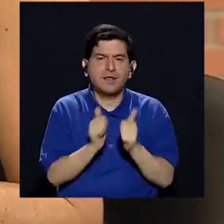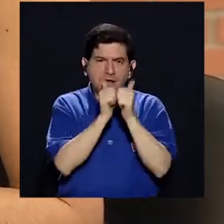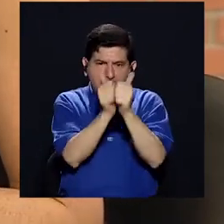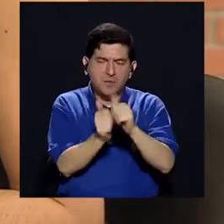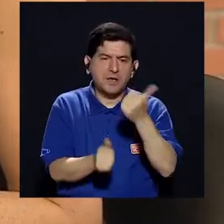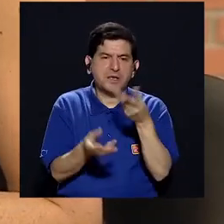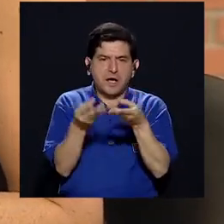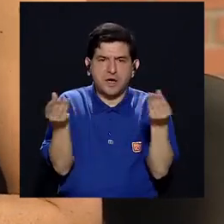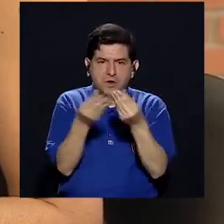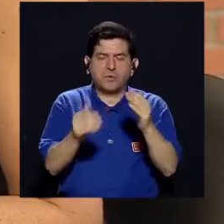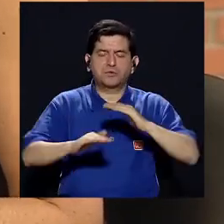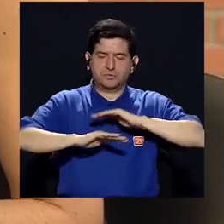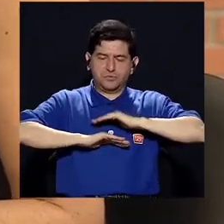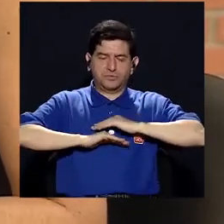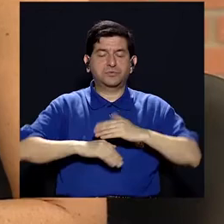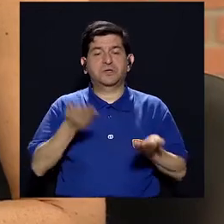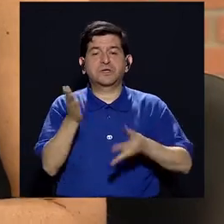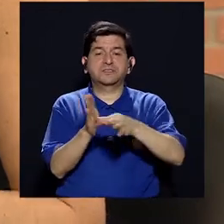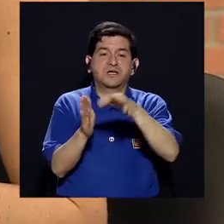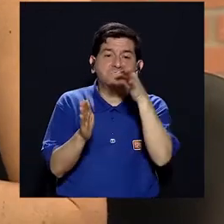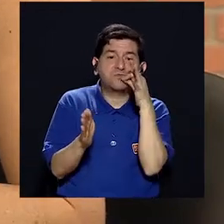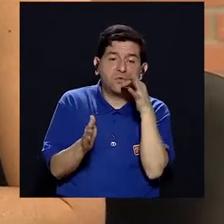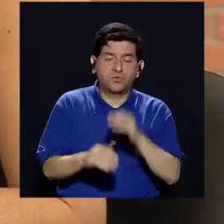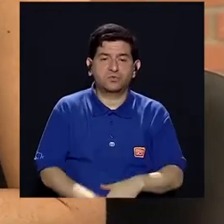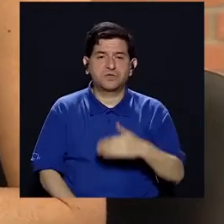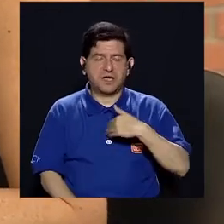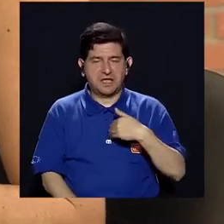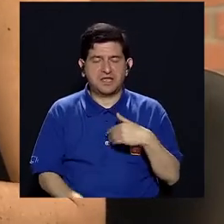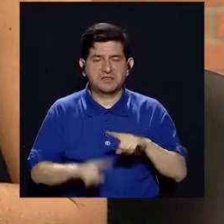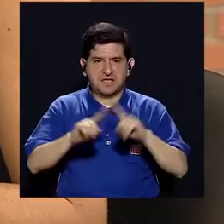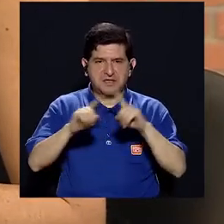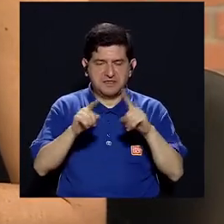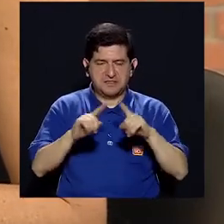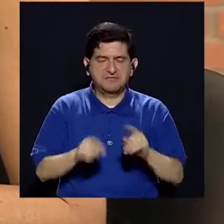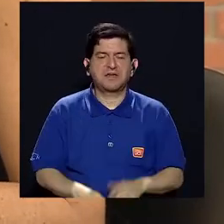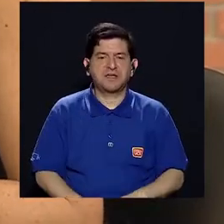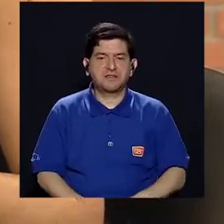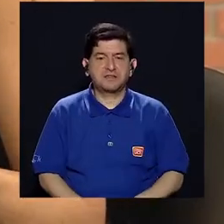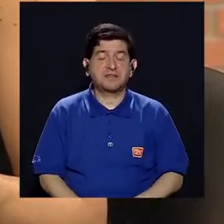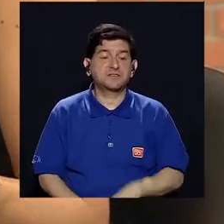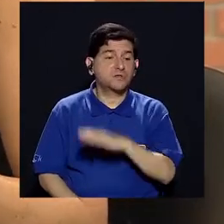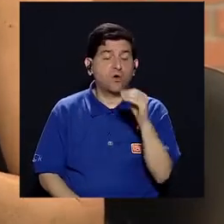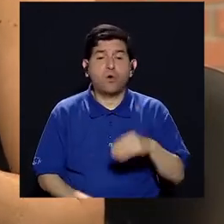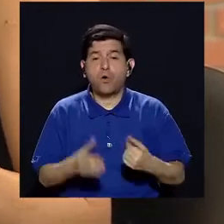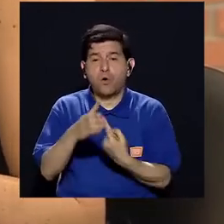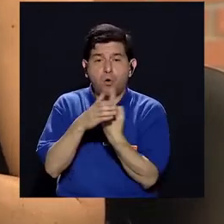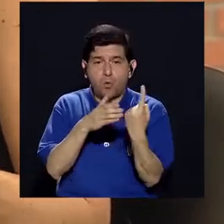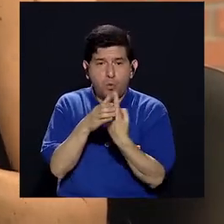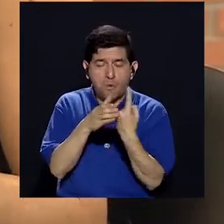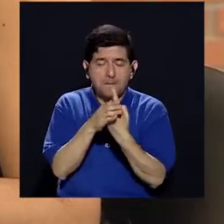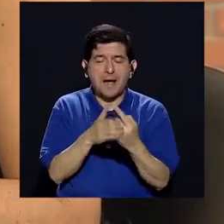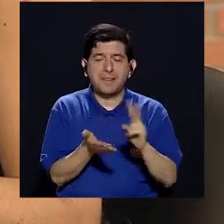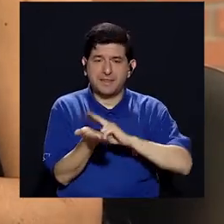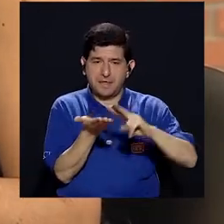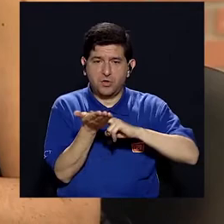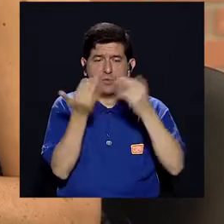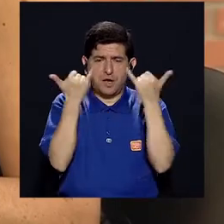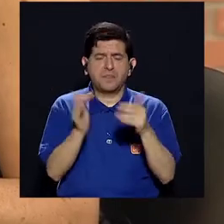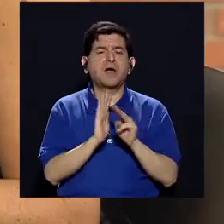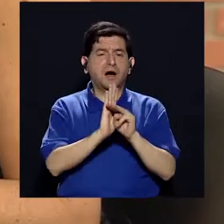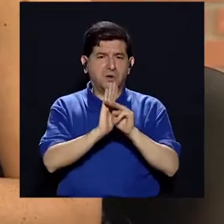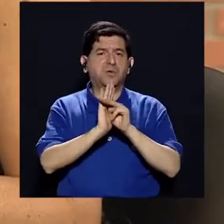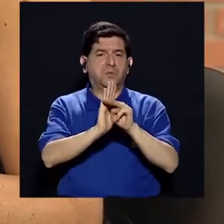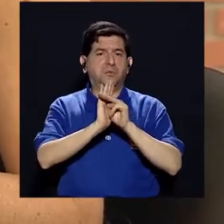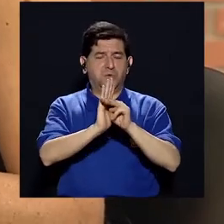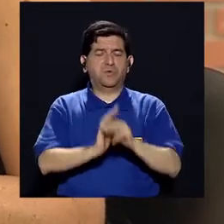y acompañarlo con otros productos que nos den saciedad, ya sea una fruta, ¿verdad?, que tiene fibra, puede ser un batido de frutas y vegetales, un batido verde, ahora que